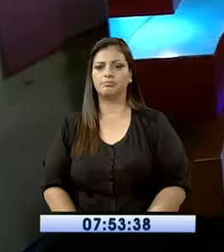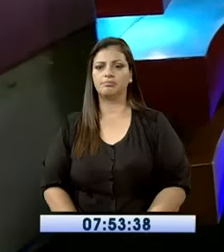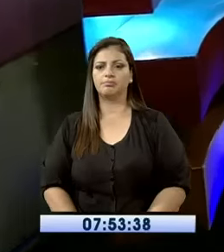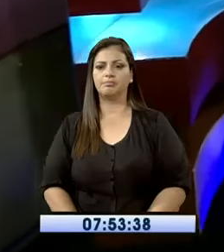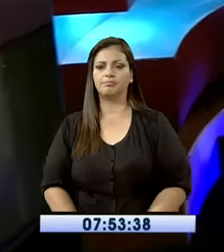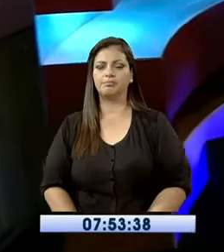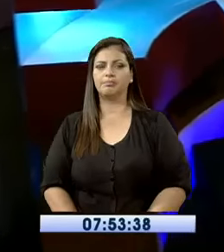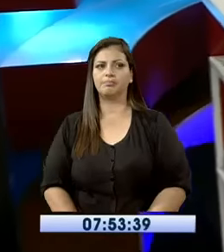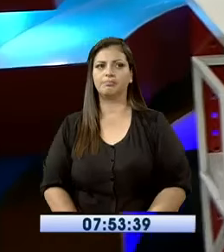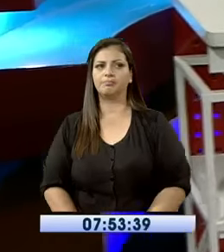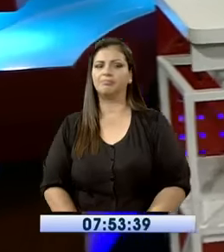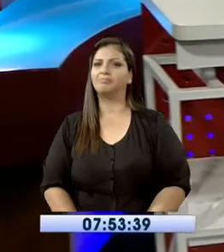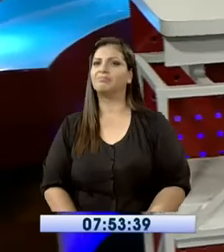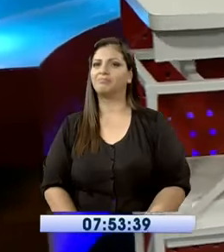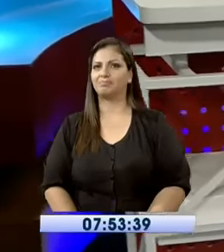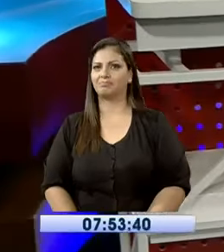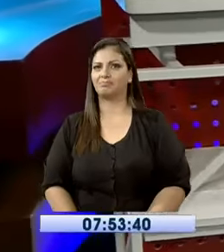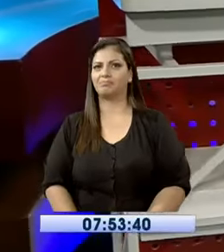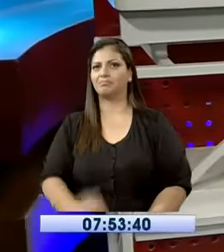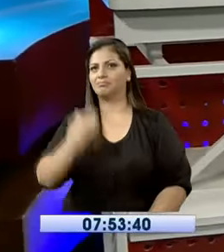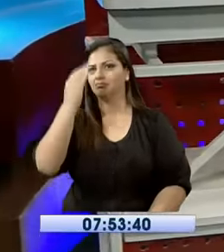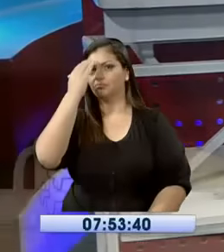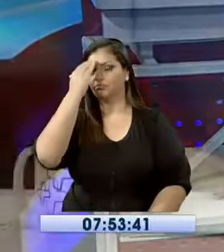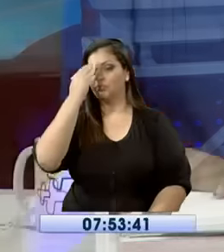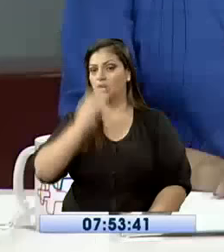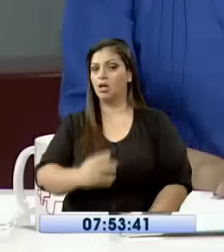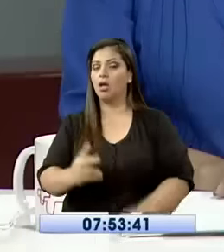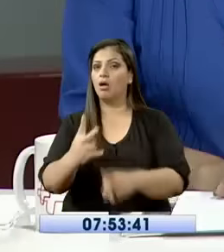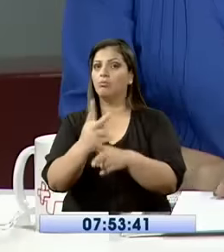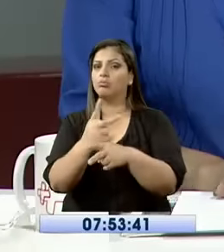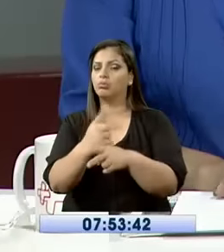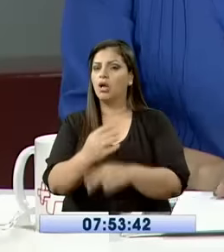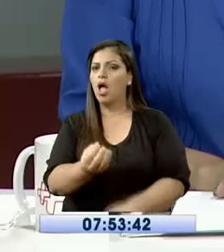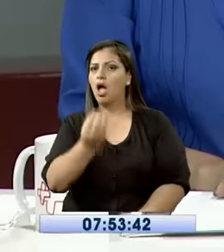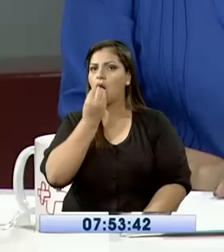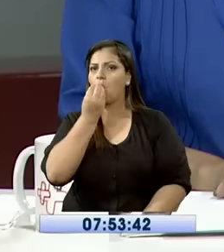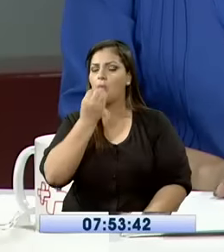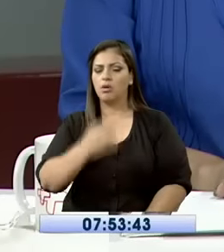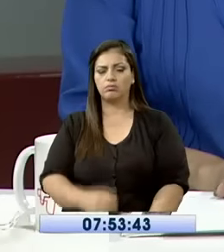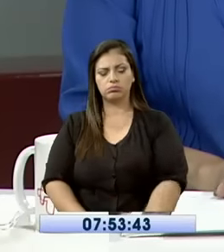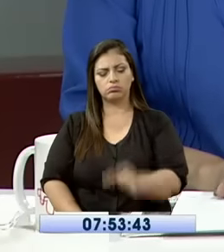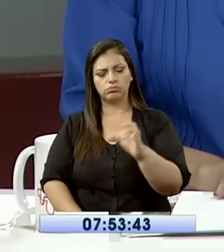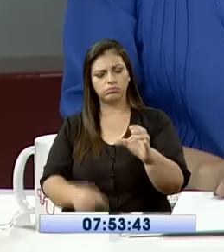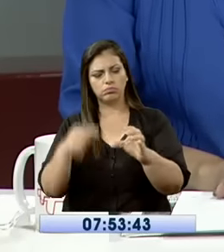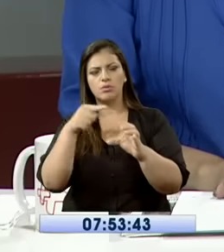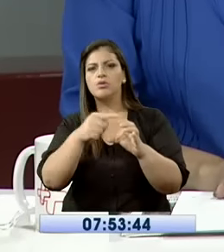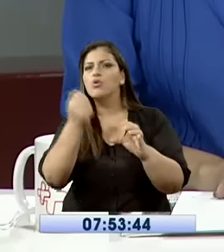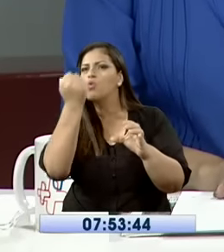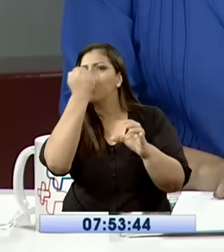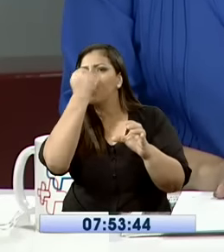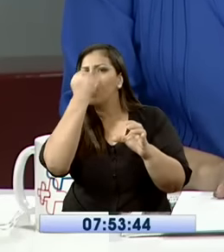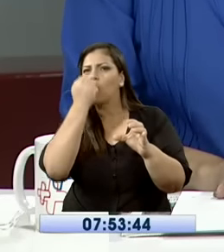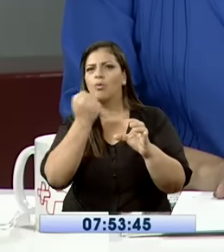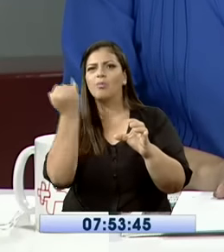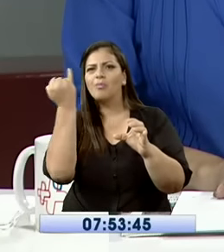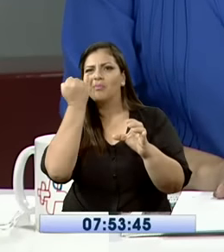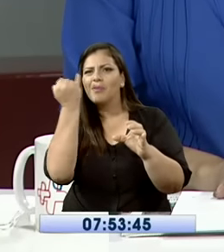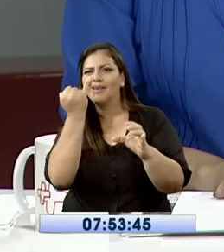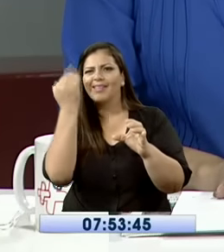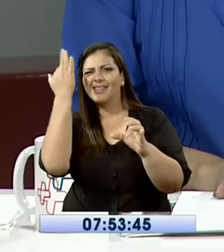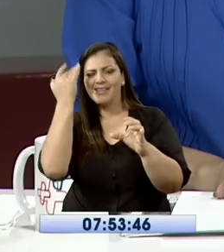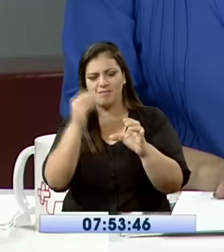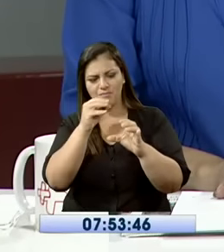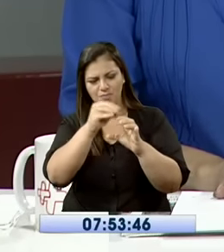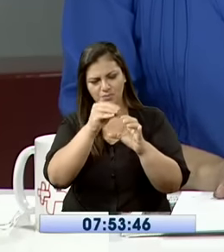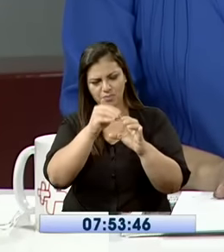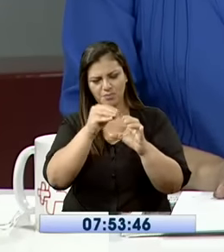El semáforo nutricional es la información que se proporciona al consumidor en cada producto que se oferta. Ríe para todos los alimentos